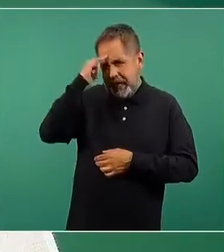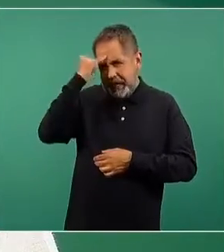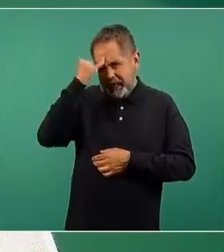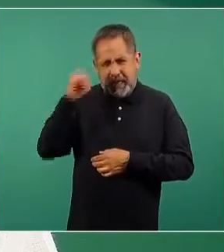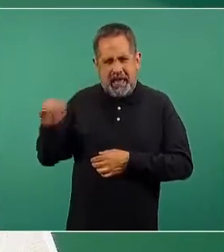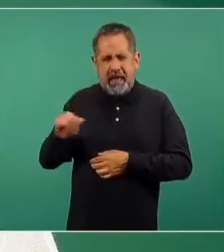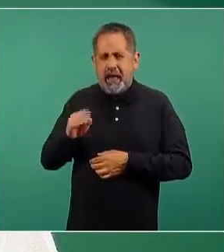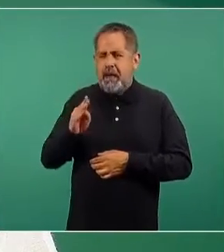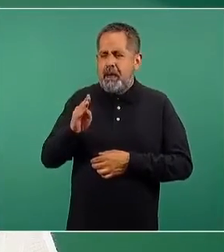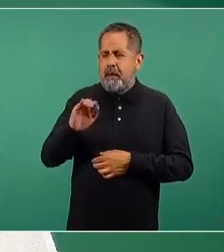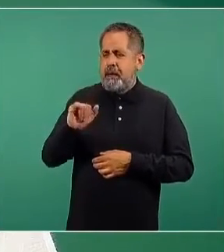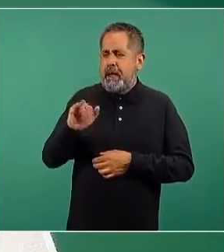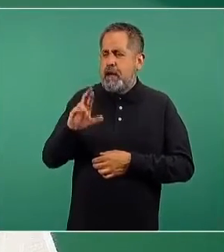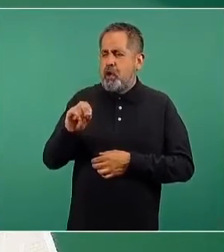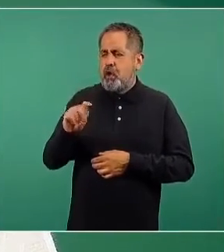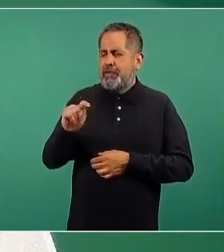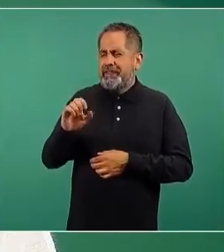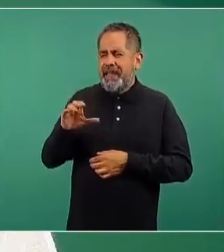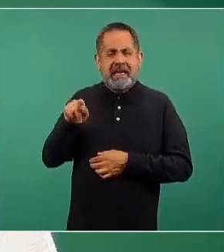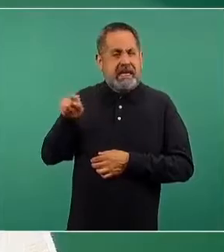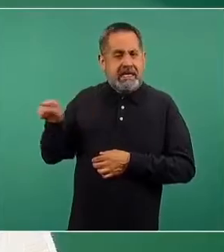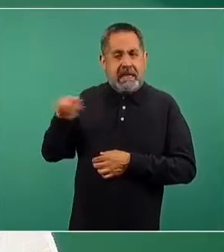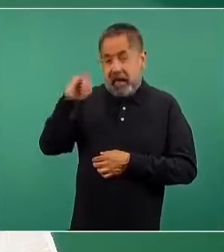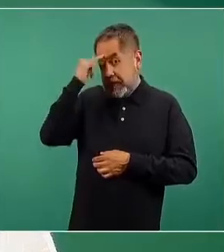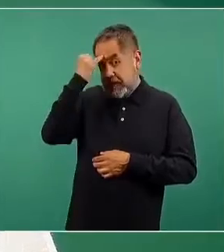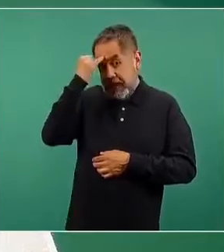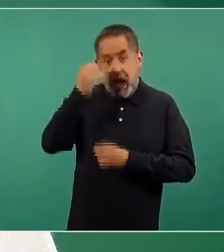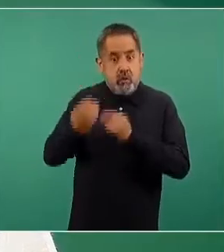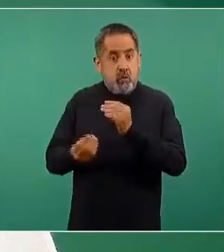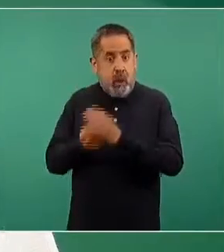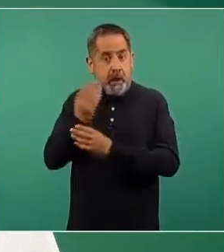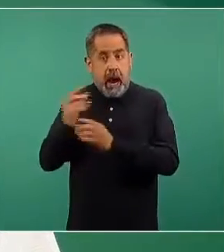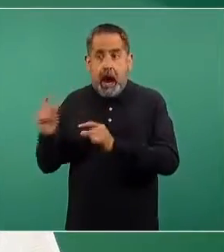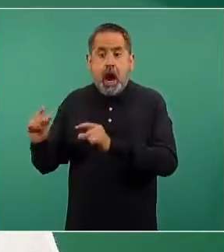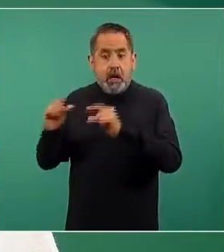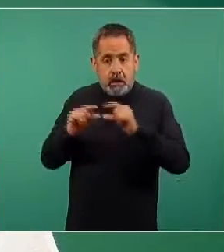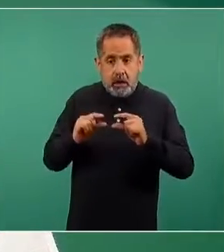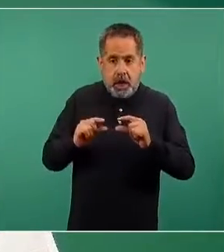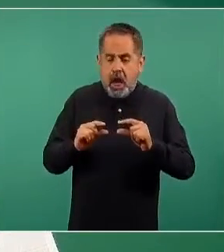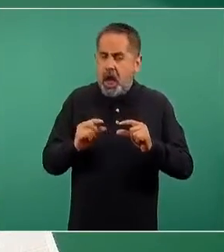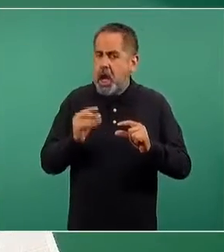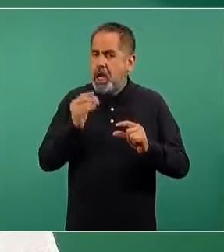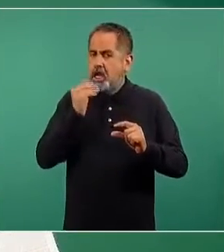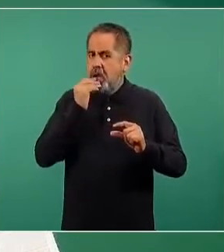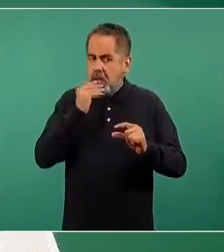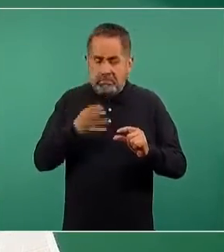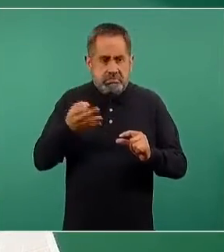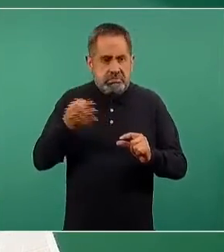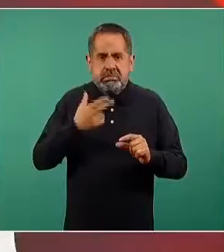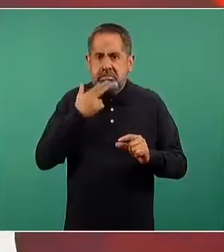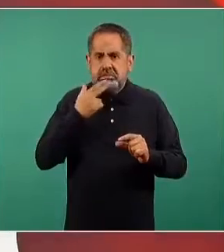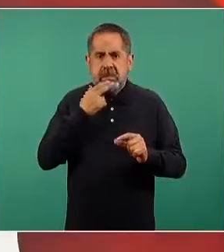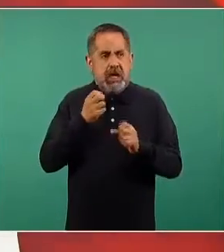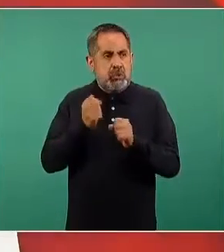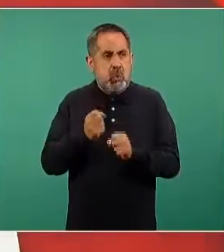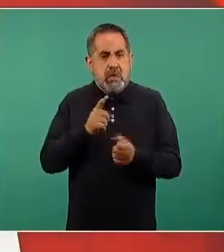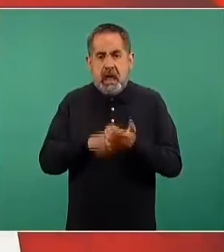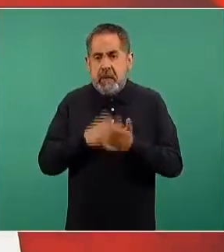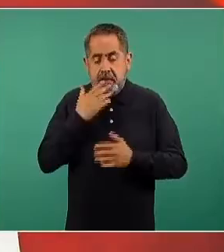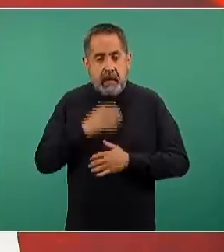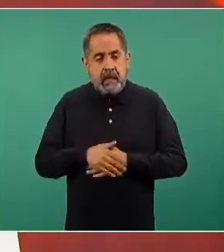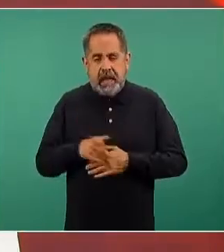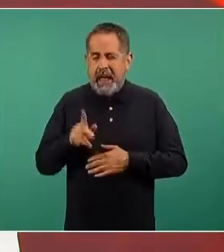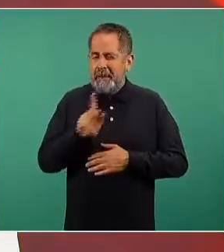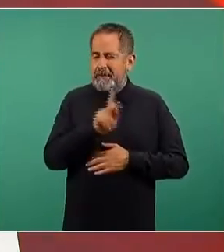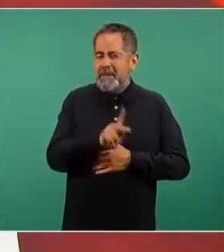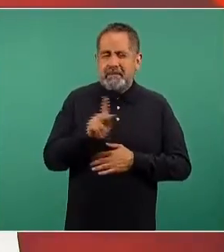Biotech y es una vacuna interesante en términos de su eficacia y de su seguridad. Es